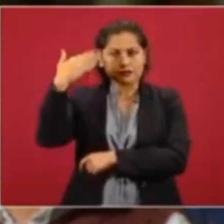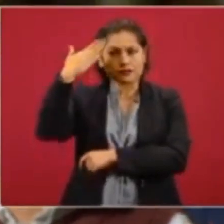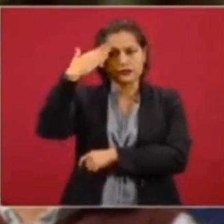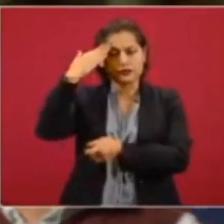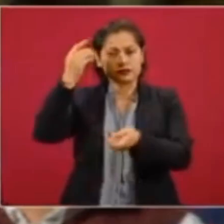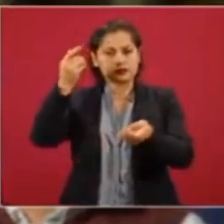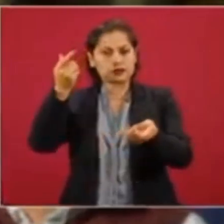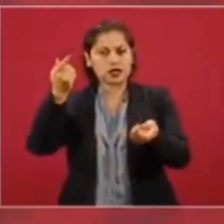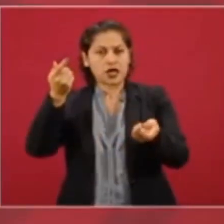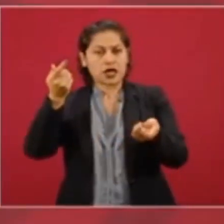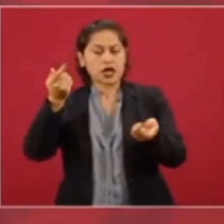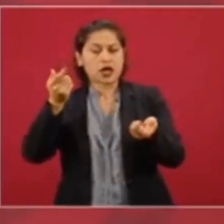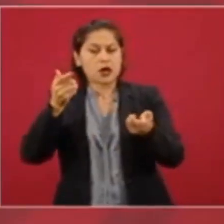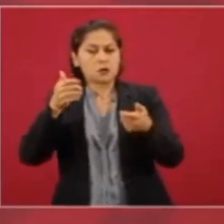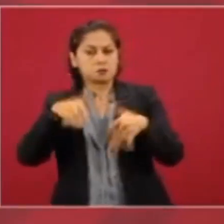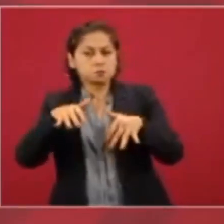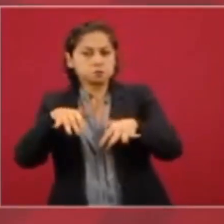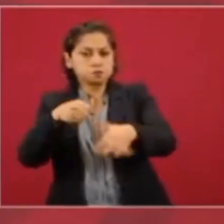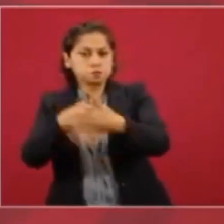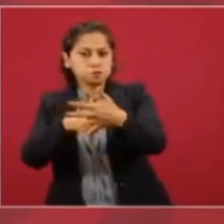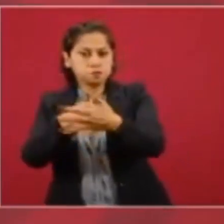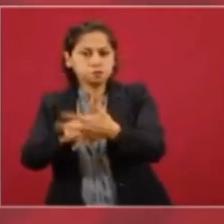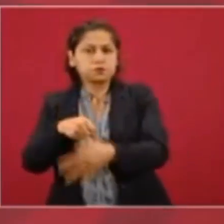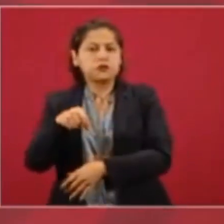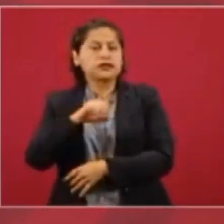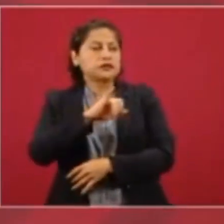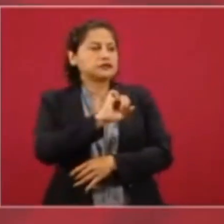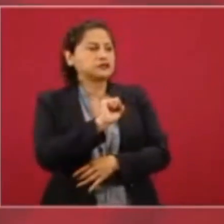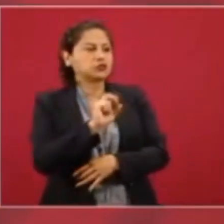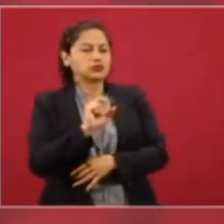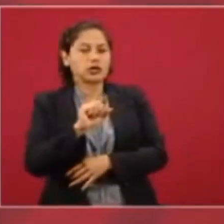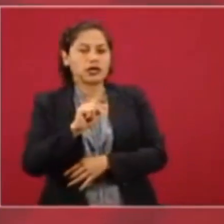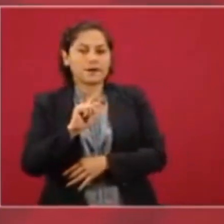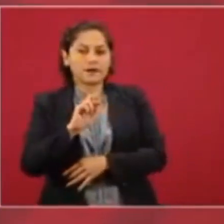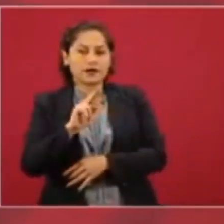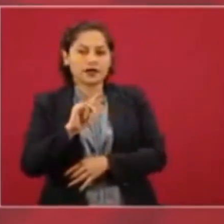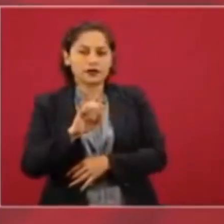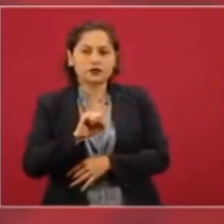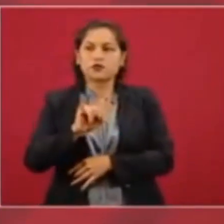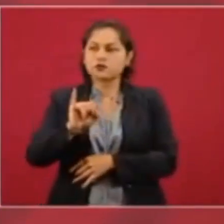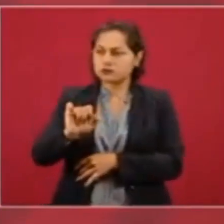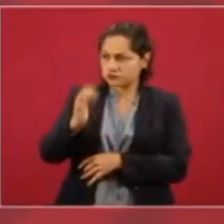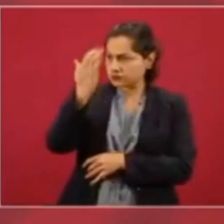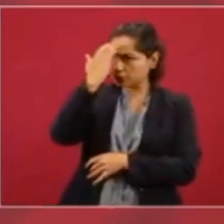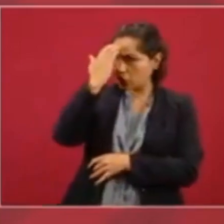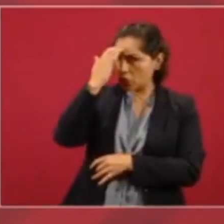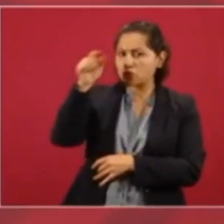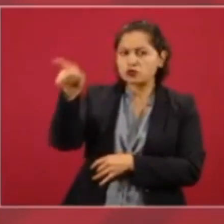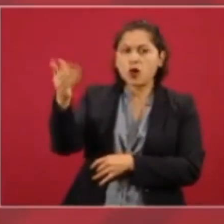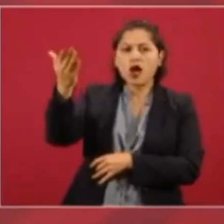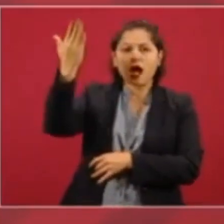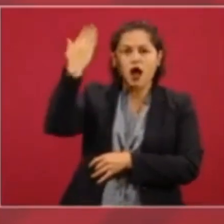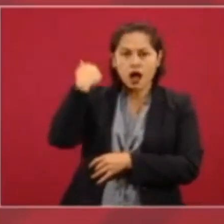Prieto. ...perseguida, sí. La recibí en